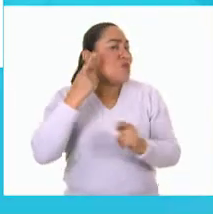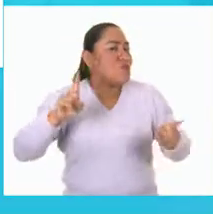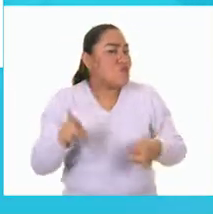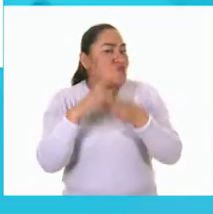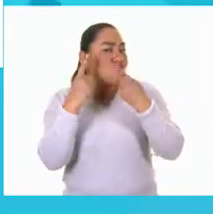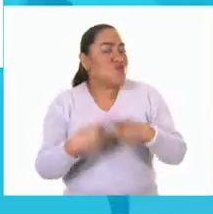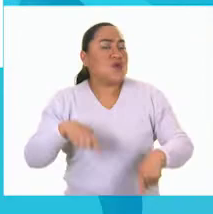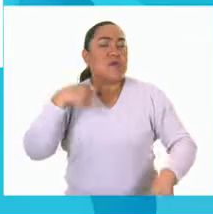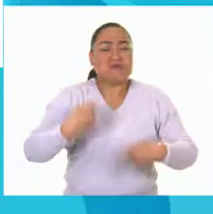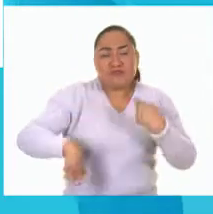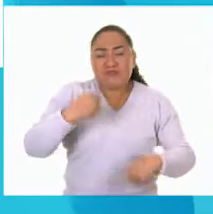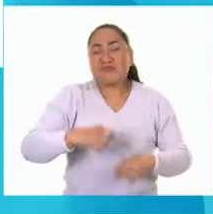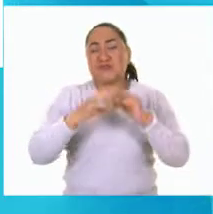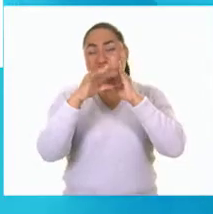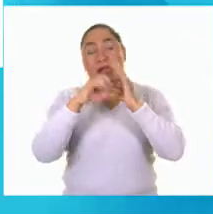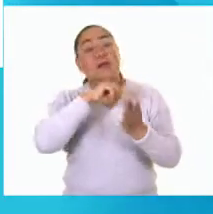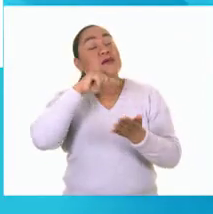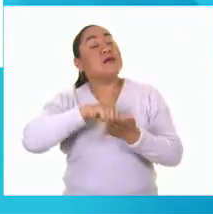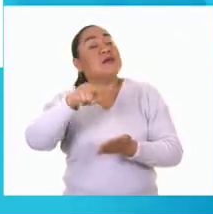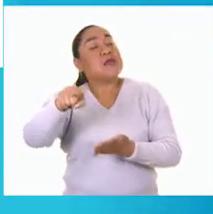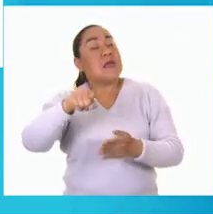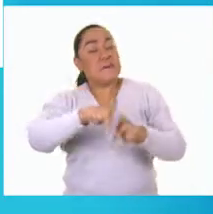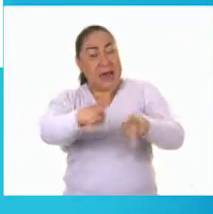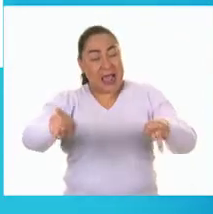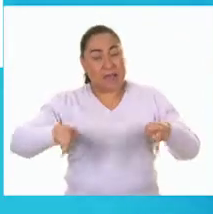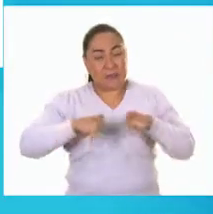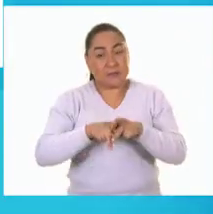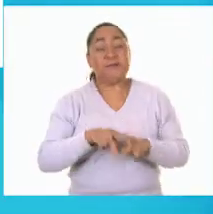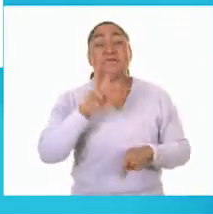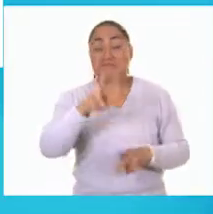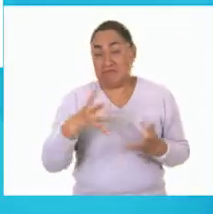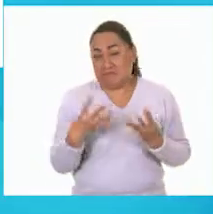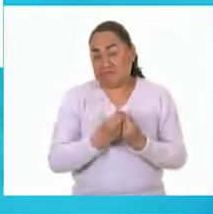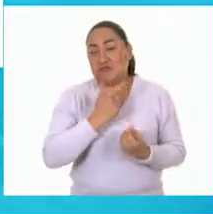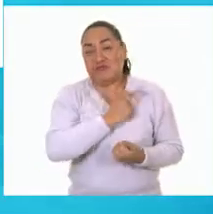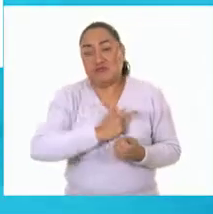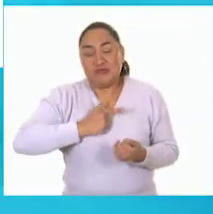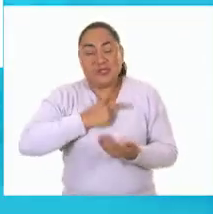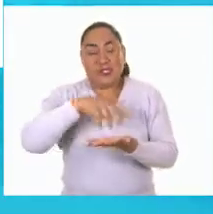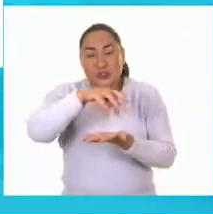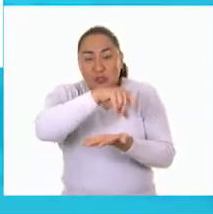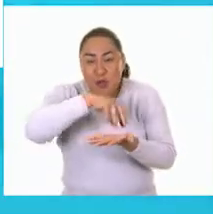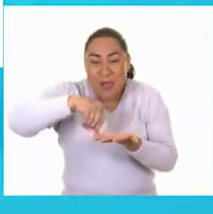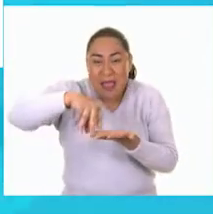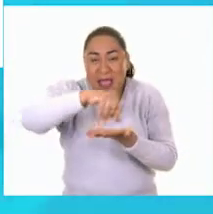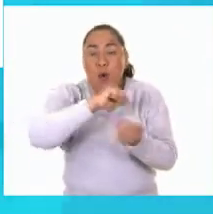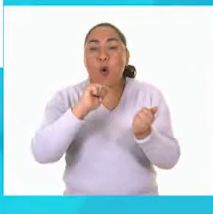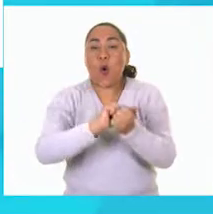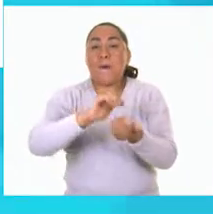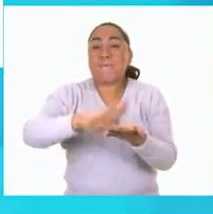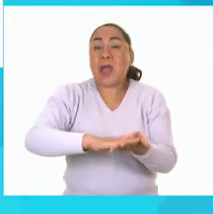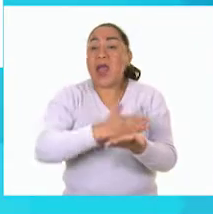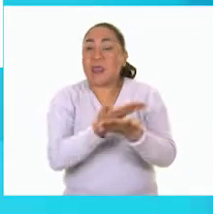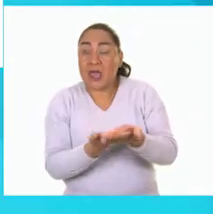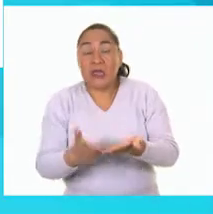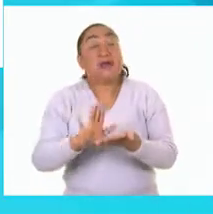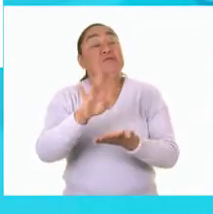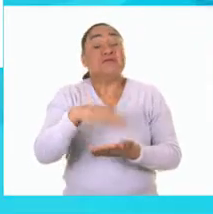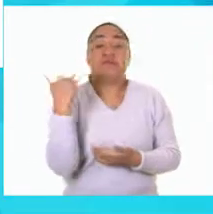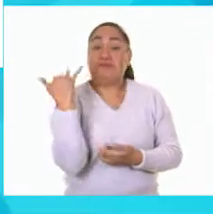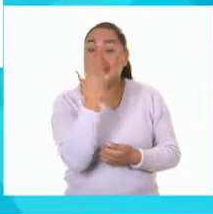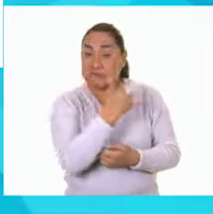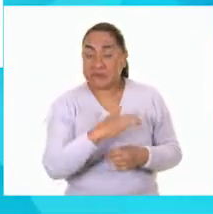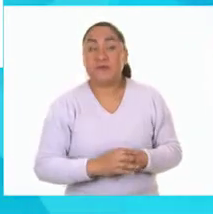tambores bailen la plaza principal nos gustaba comer tropecitos con manteca eran deliciosos hay